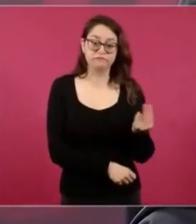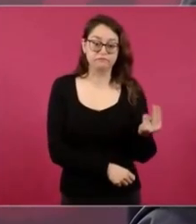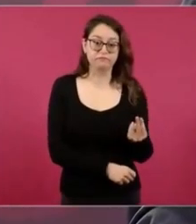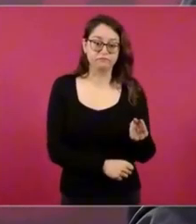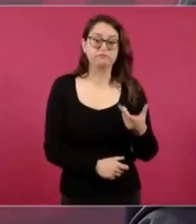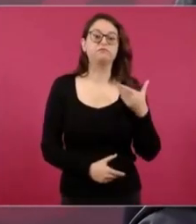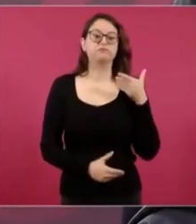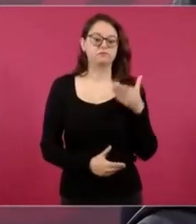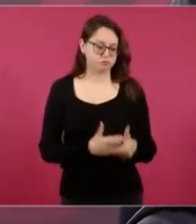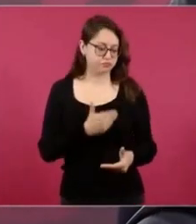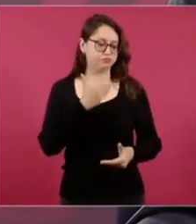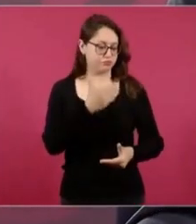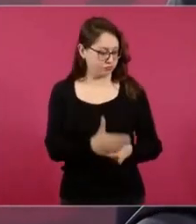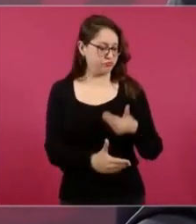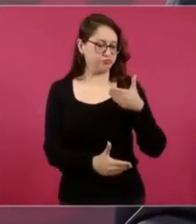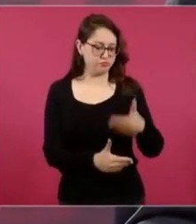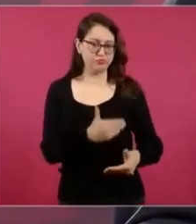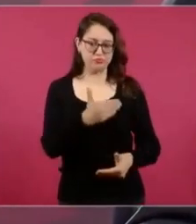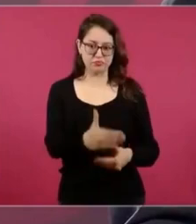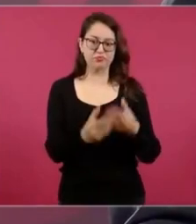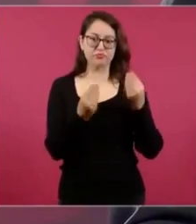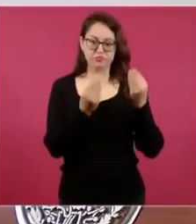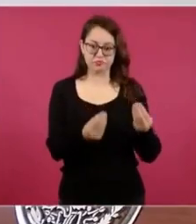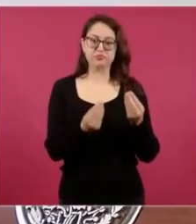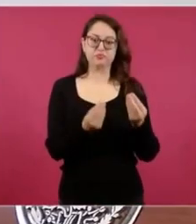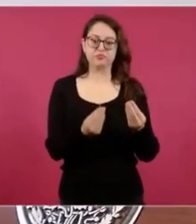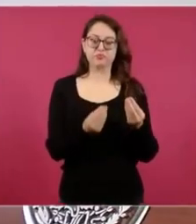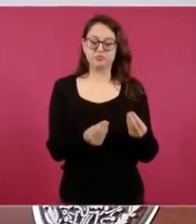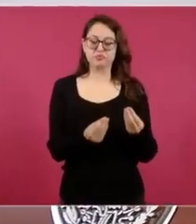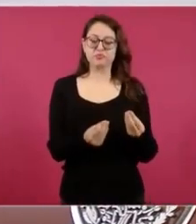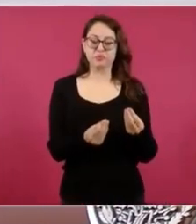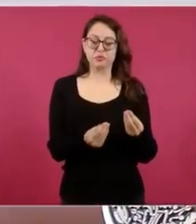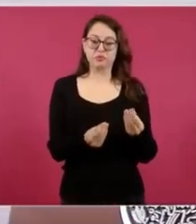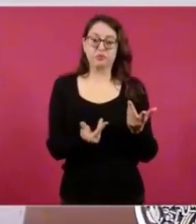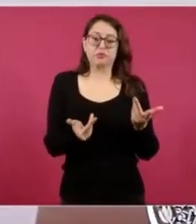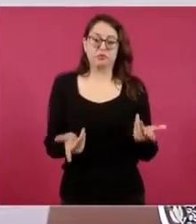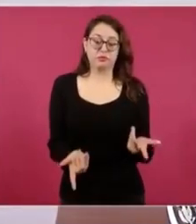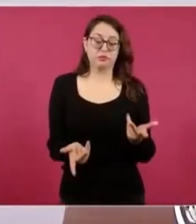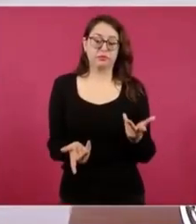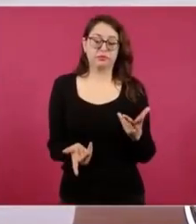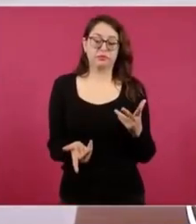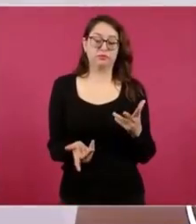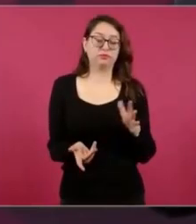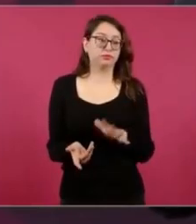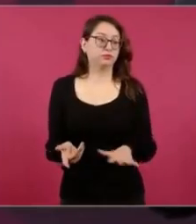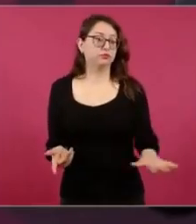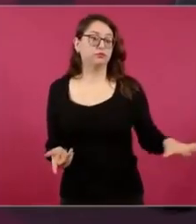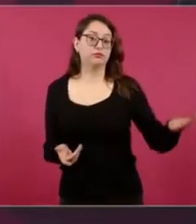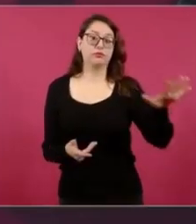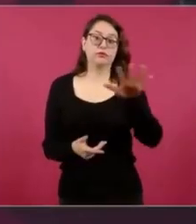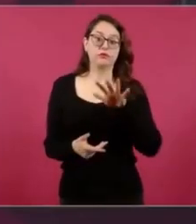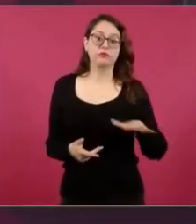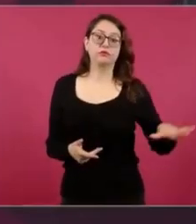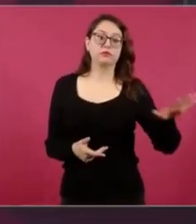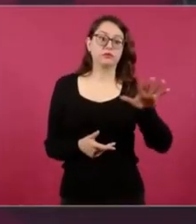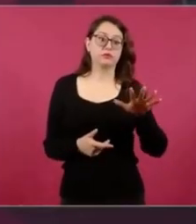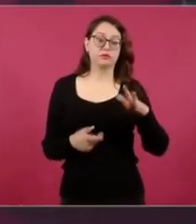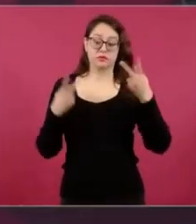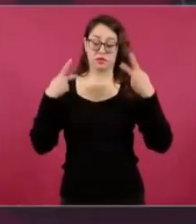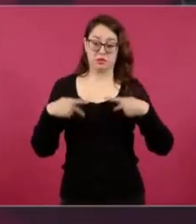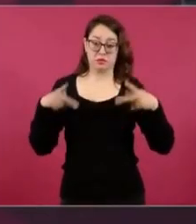avanzar mucho cuando sea el pueblo de manera libre,